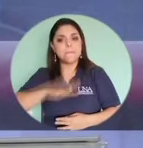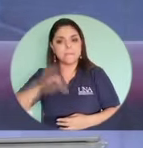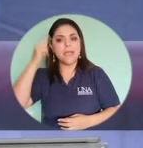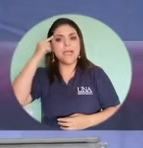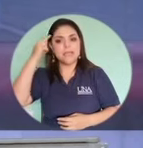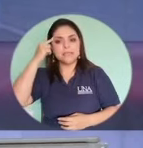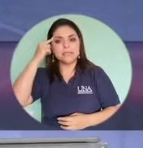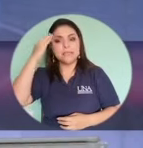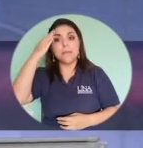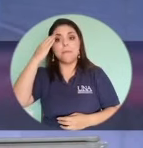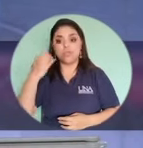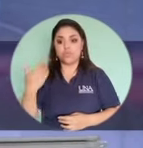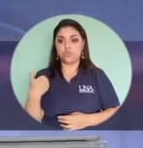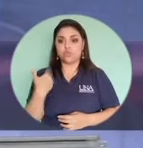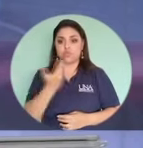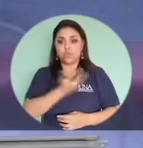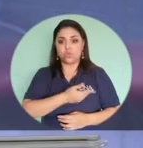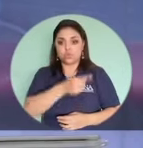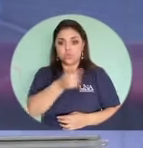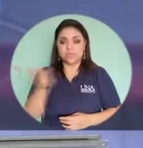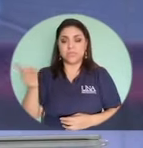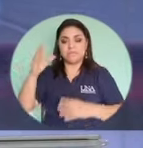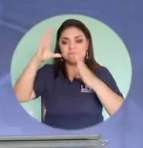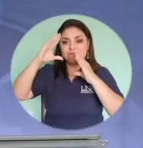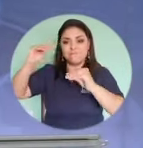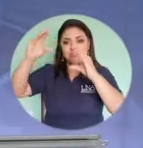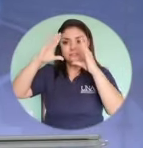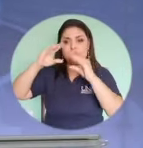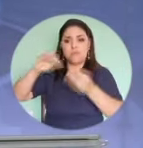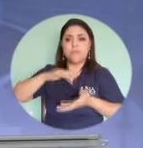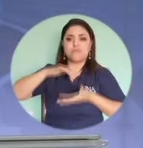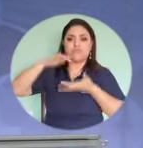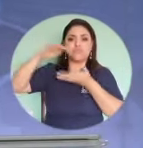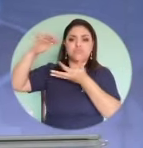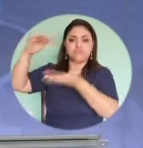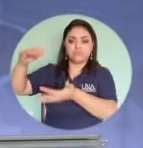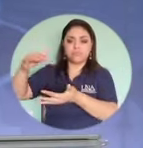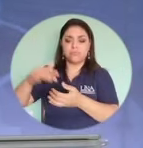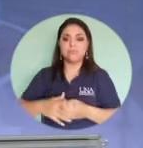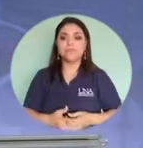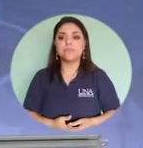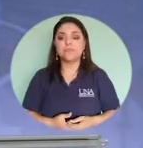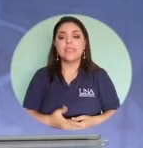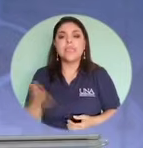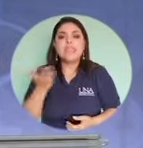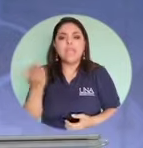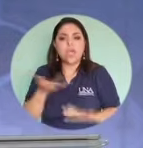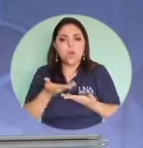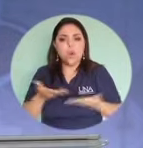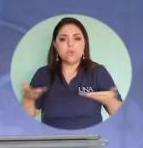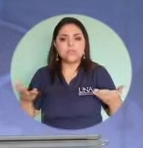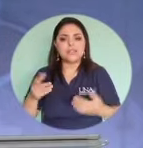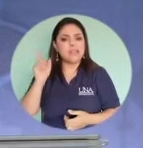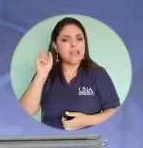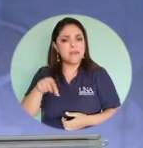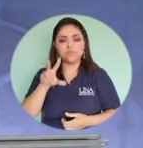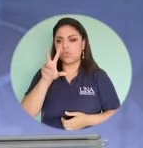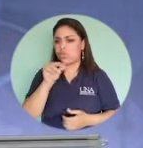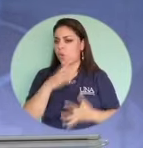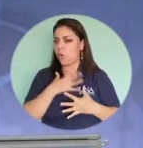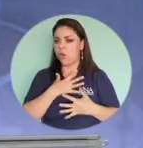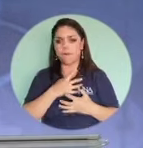porque somos nosotros los que estamos dando esos datos este en qué cositas debería uno